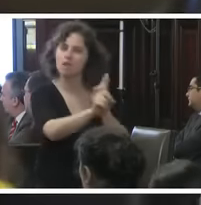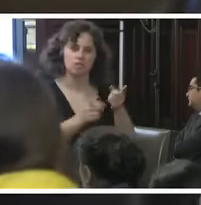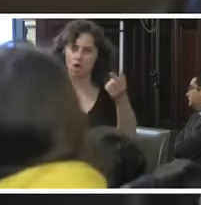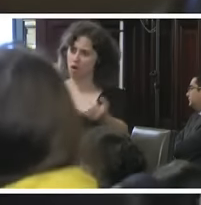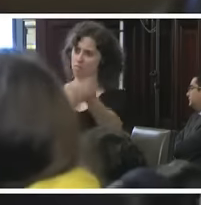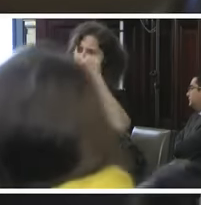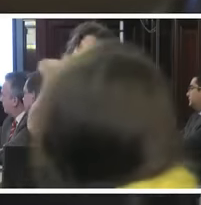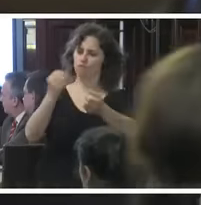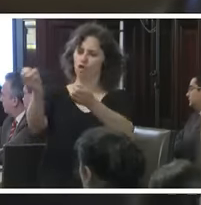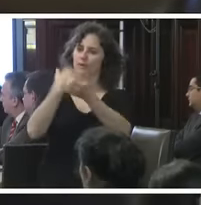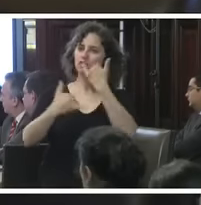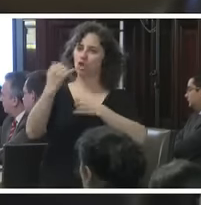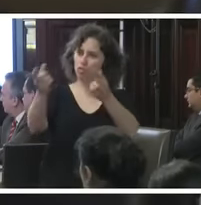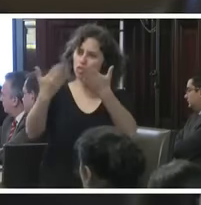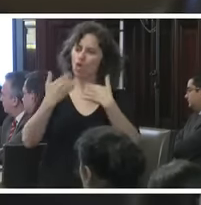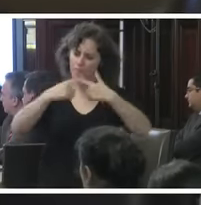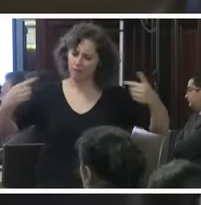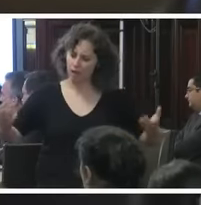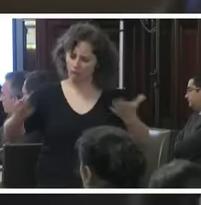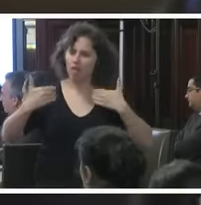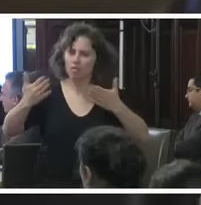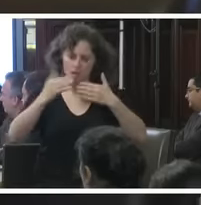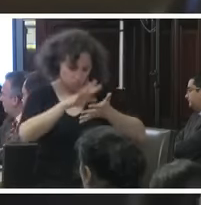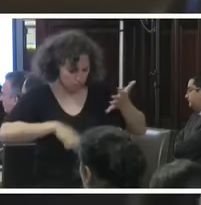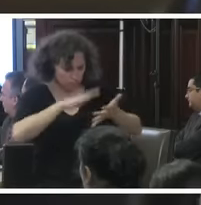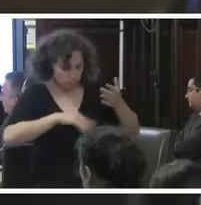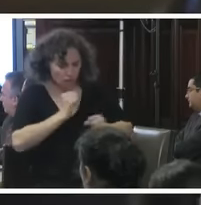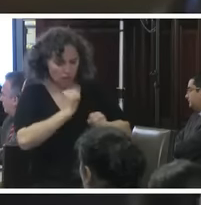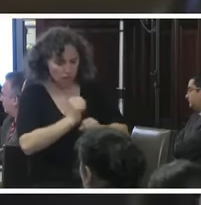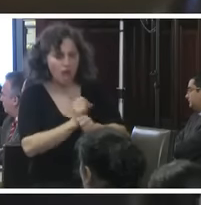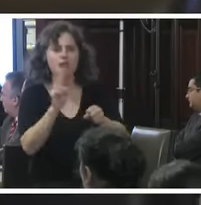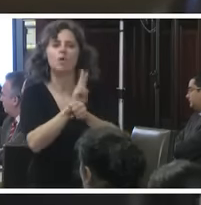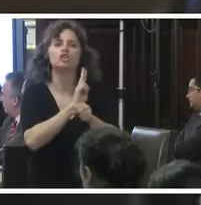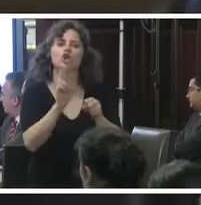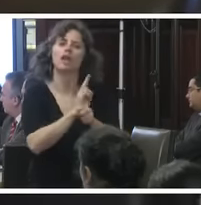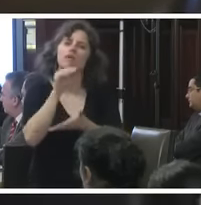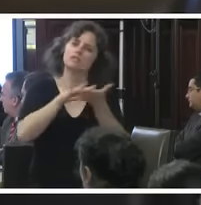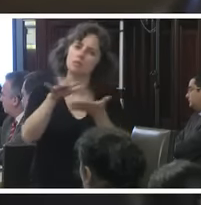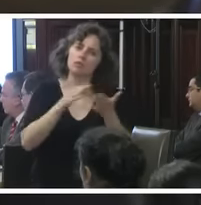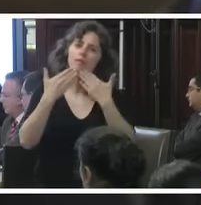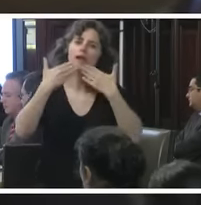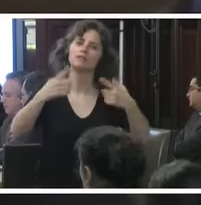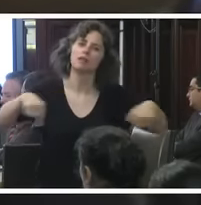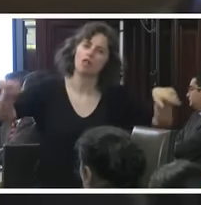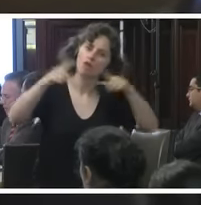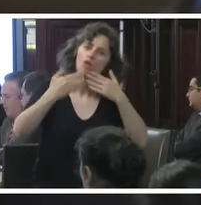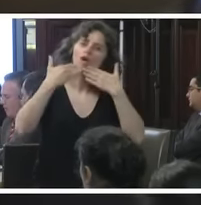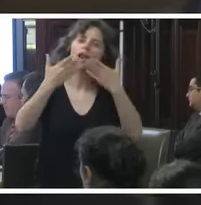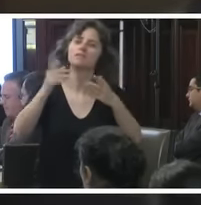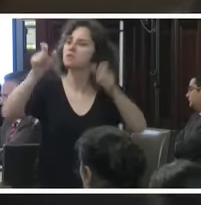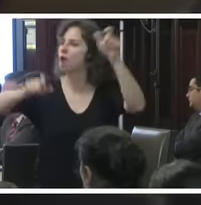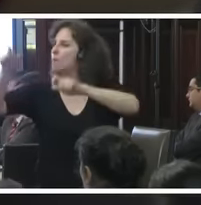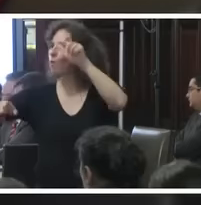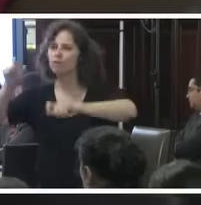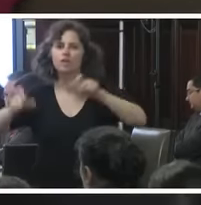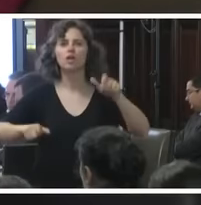todo el material que quieran aportar para que sigamos monitoreando la situación. Gracias a todos, gracias al público.